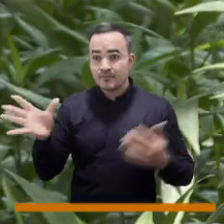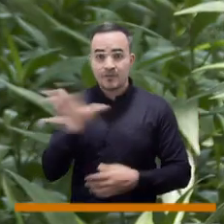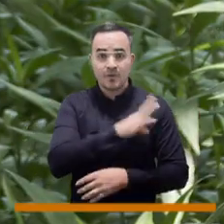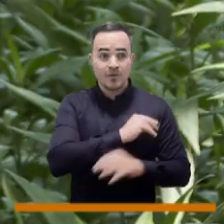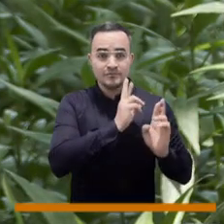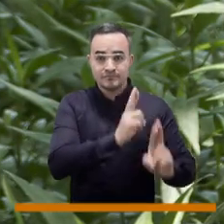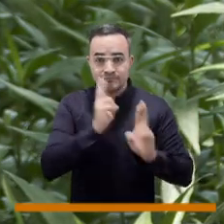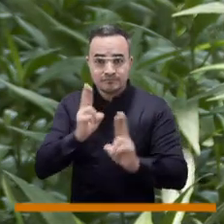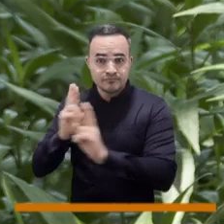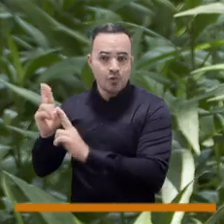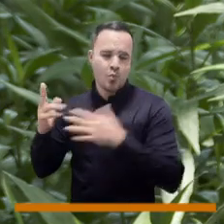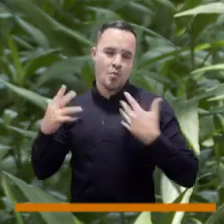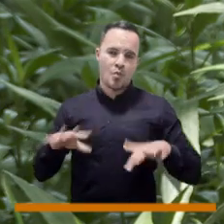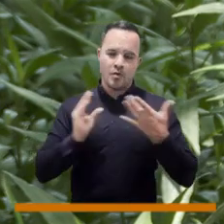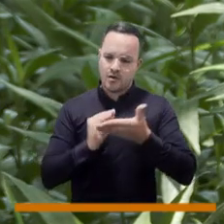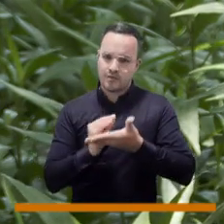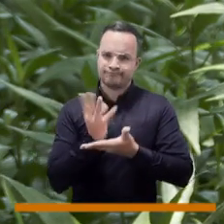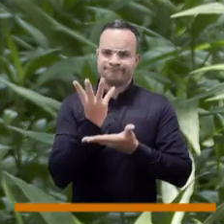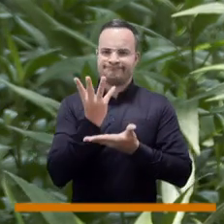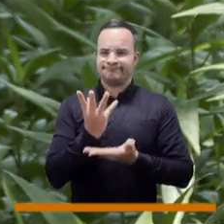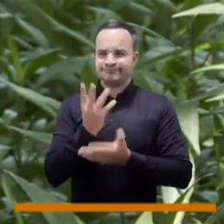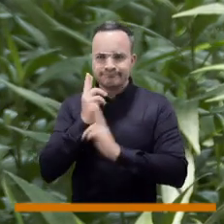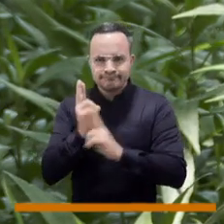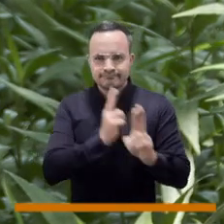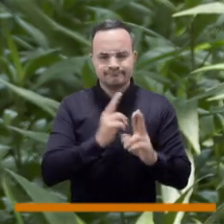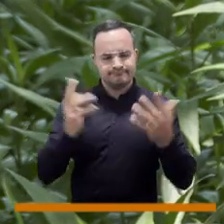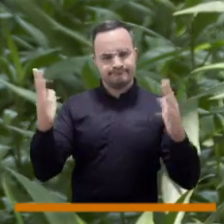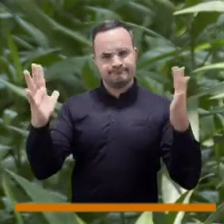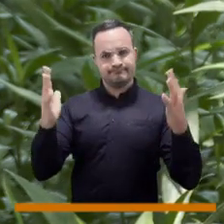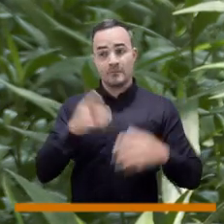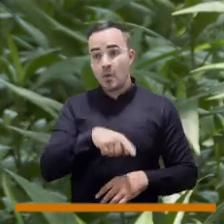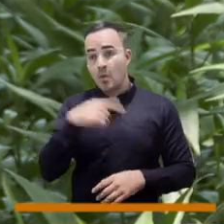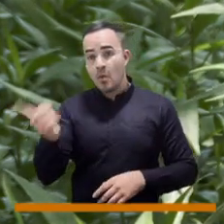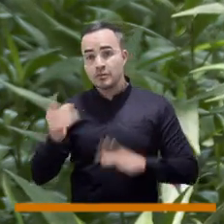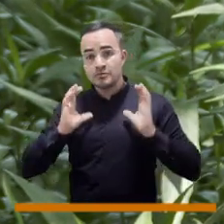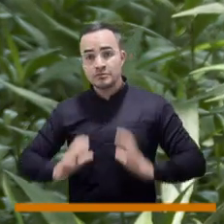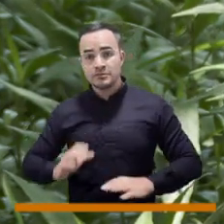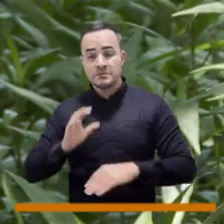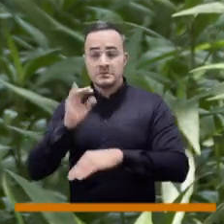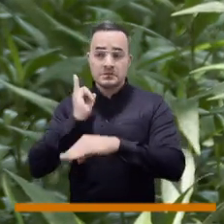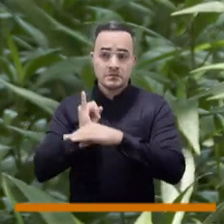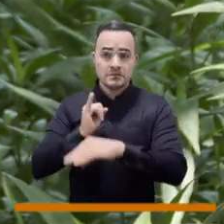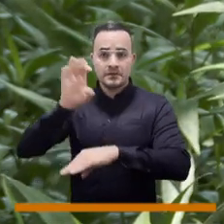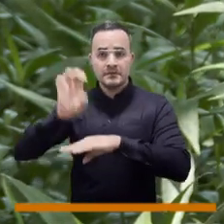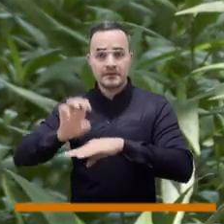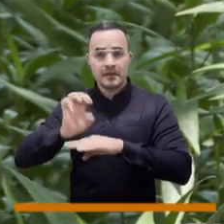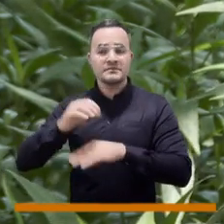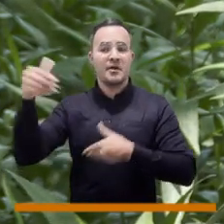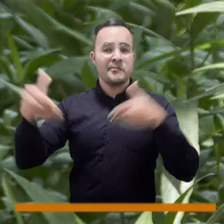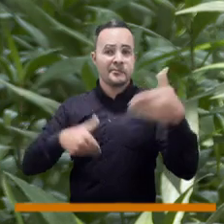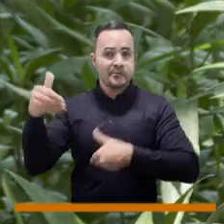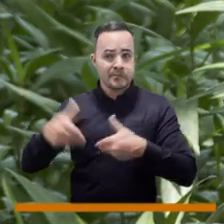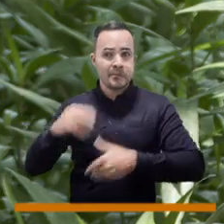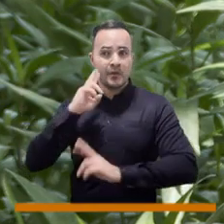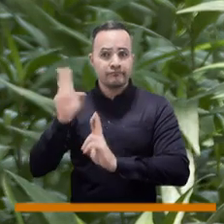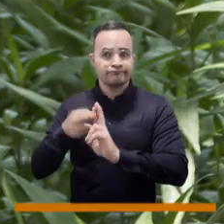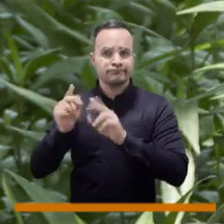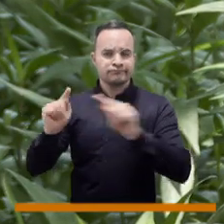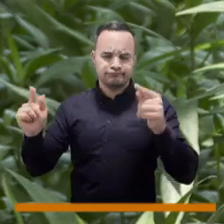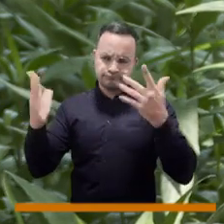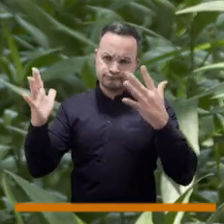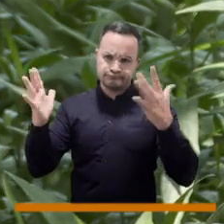A los distinguidos por su máximo galardón otorgado por el Consejo de Medellín, a otros ciudadanos e instituciones